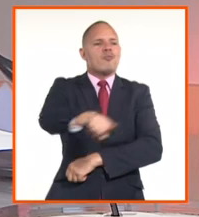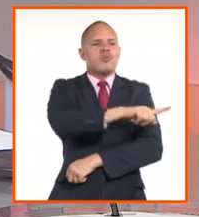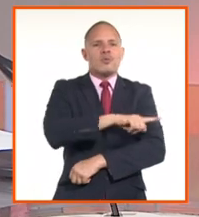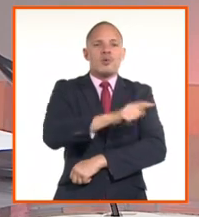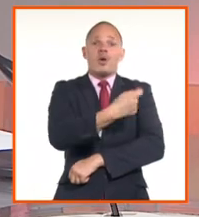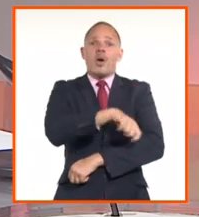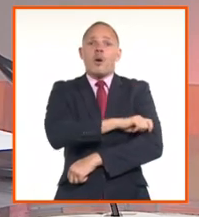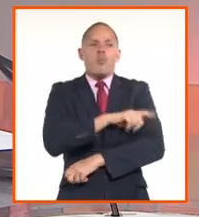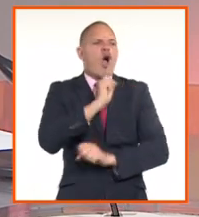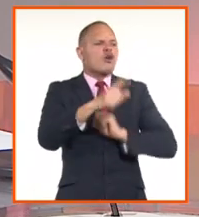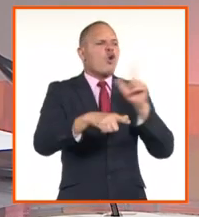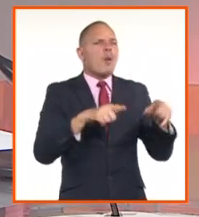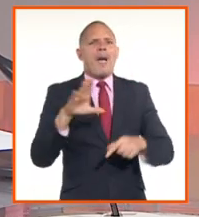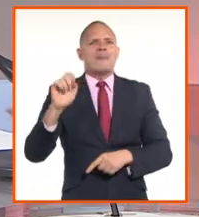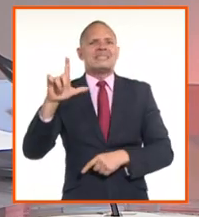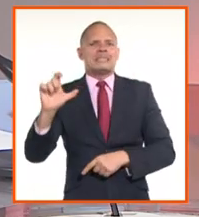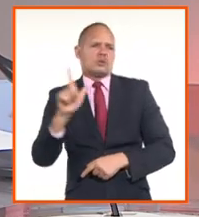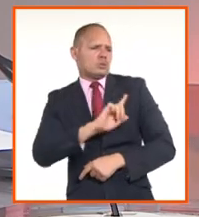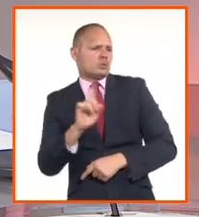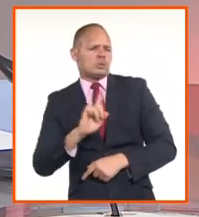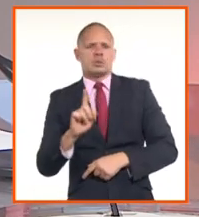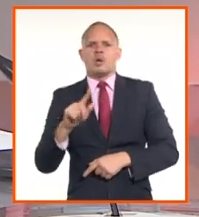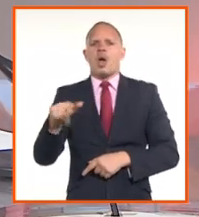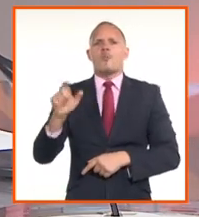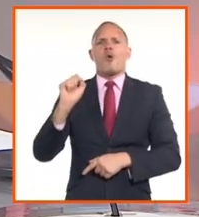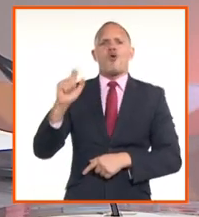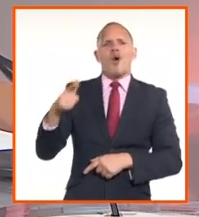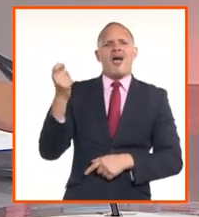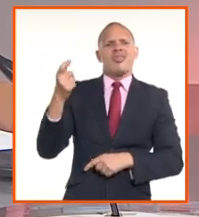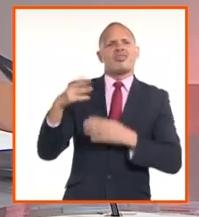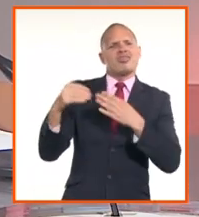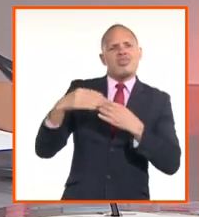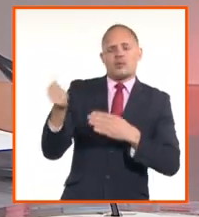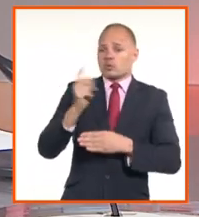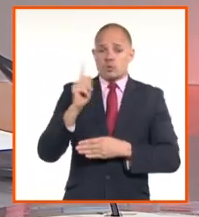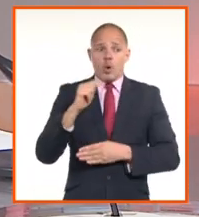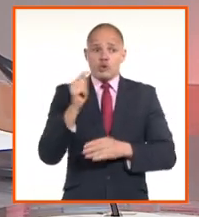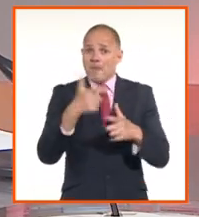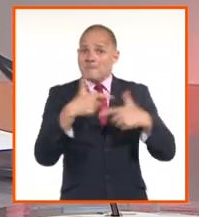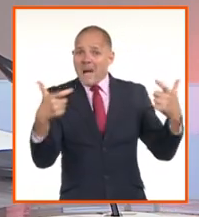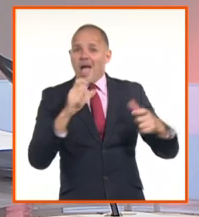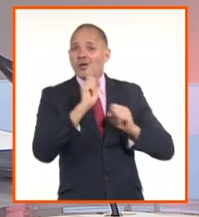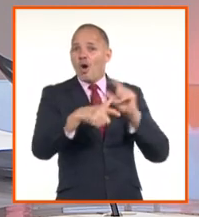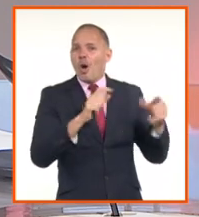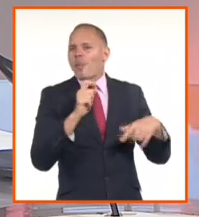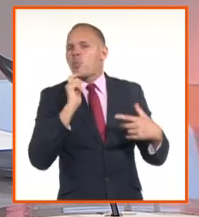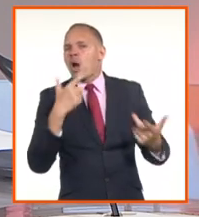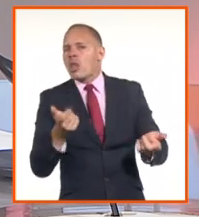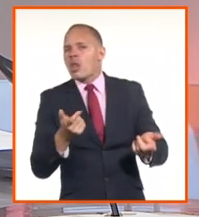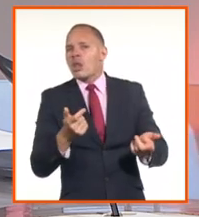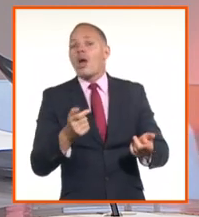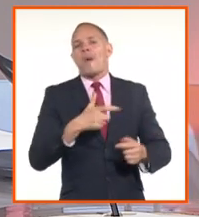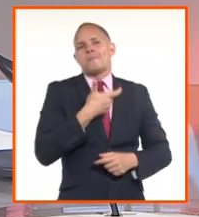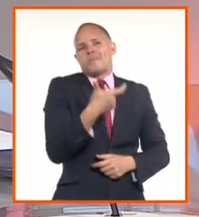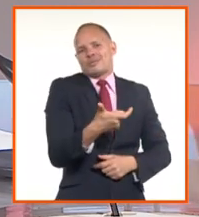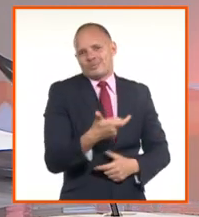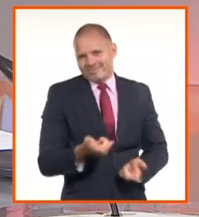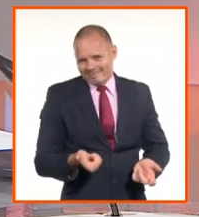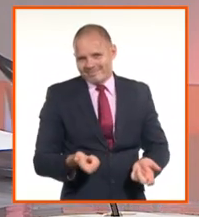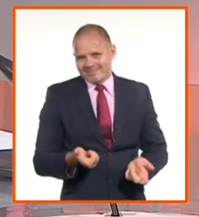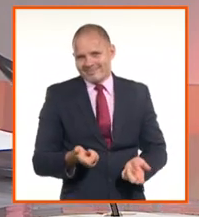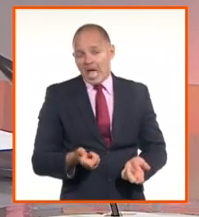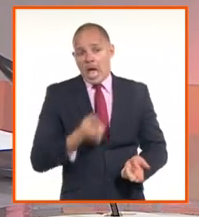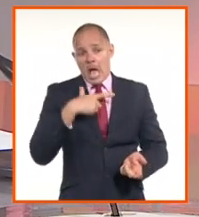nacional e ir quitando esa necesidad de adquirir moneda libremente